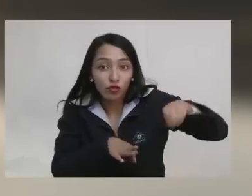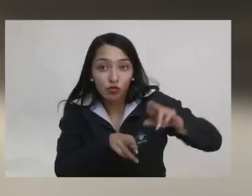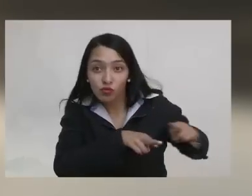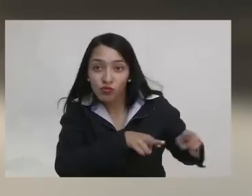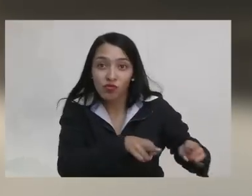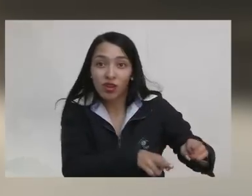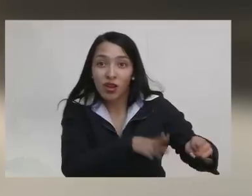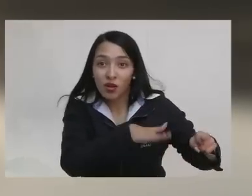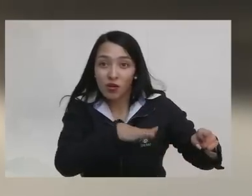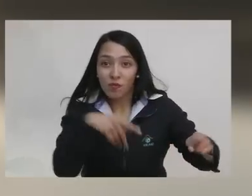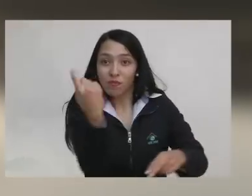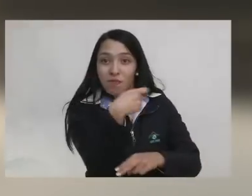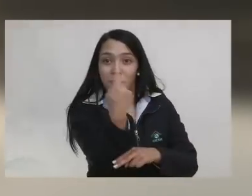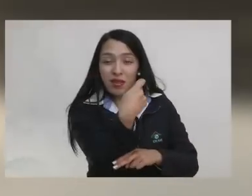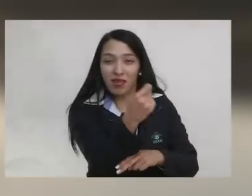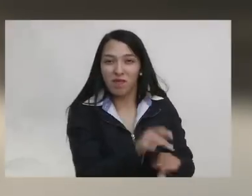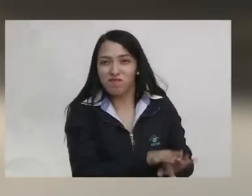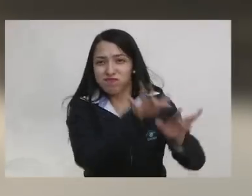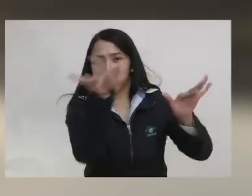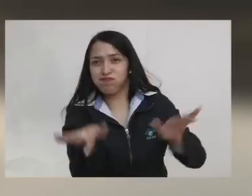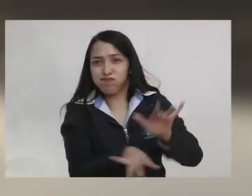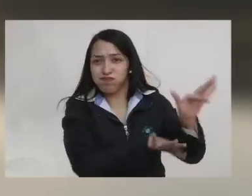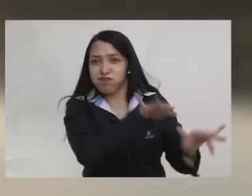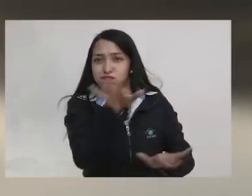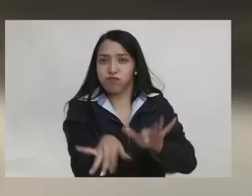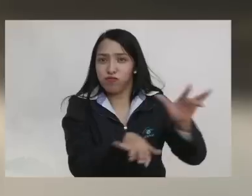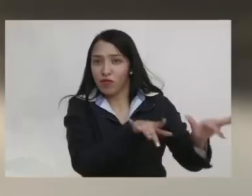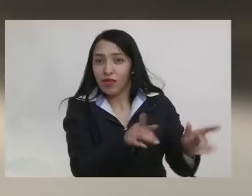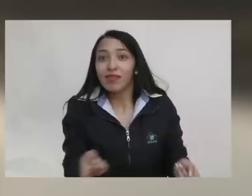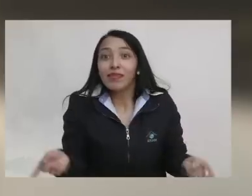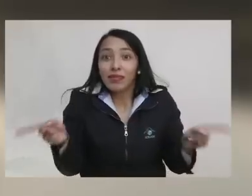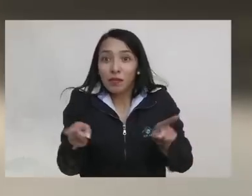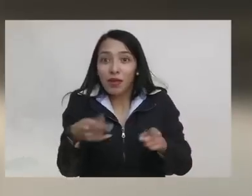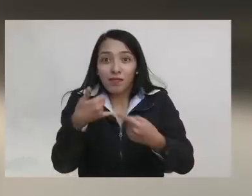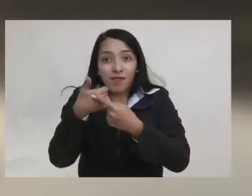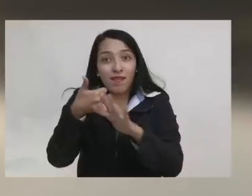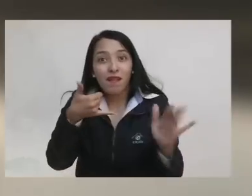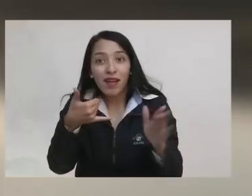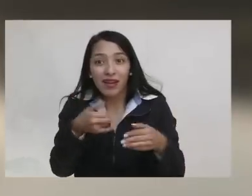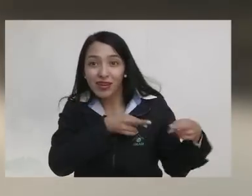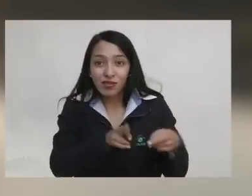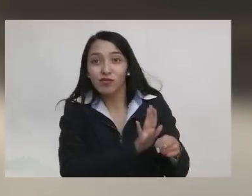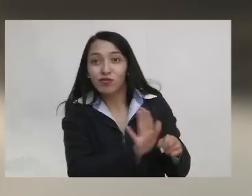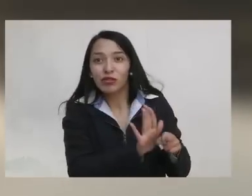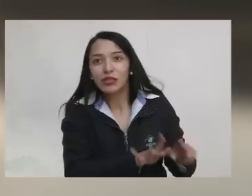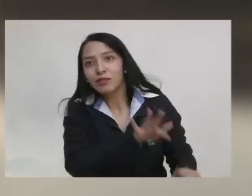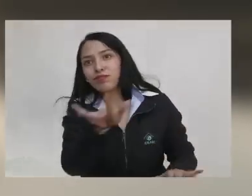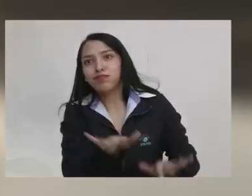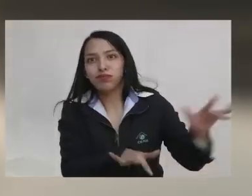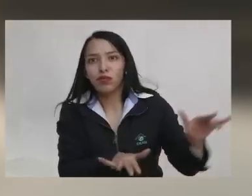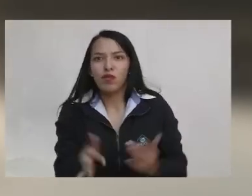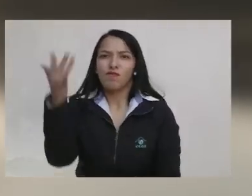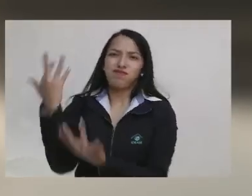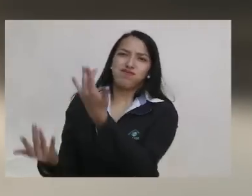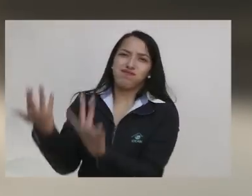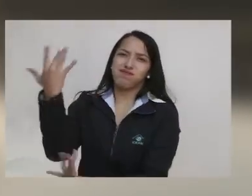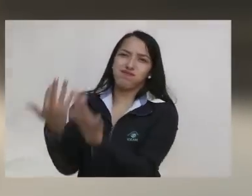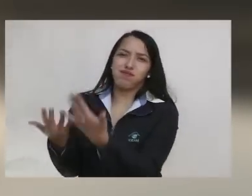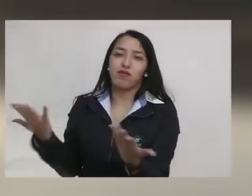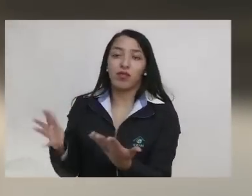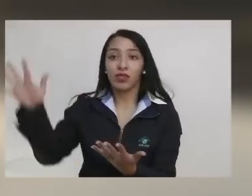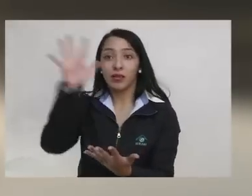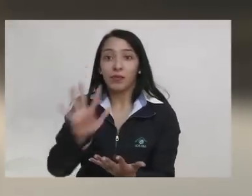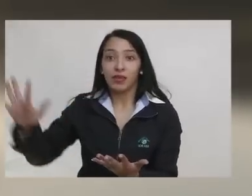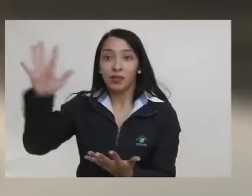río Meta, llena afluentes de la cuenca alta del río Guaviare. Alerta naranja por amenaza de incendios forestales en departamentos de las regiones